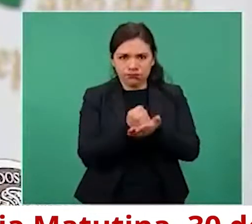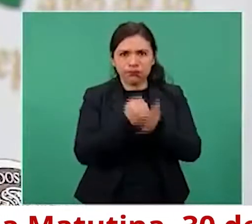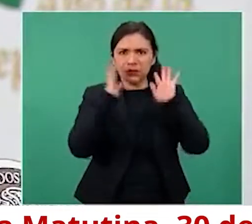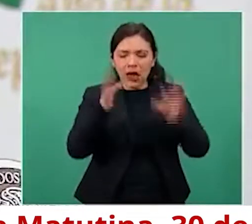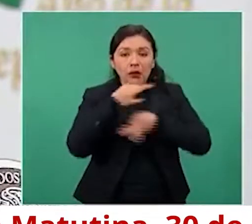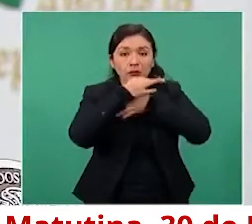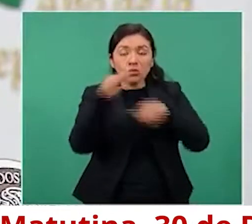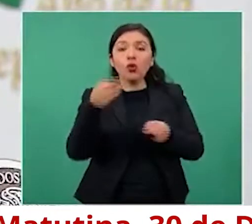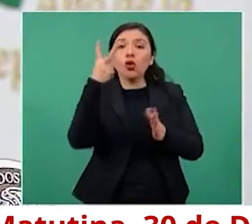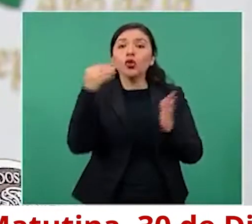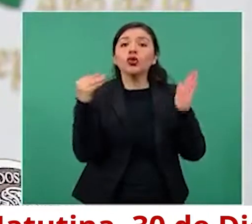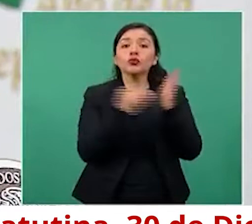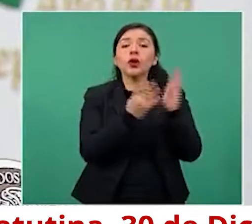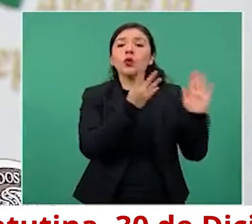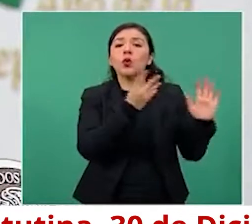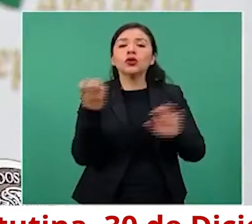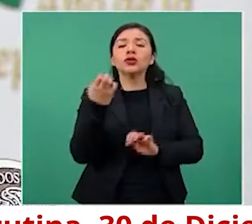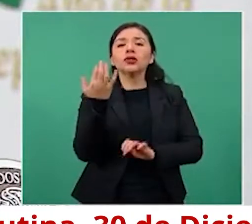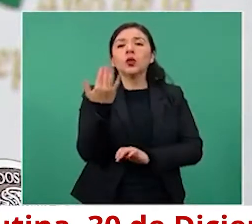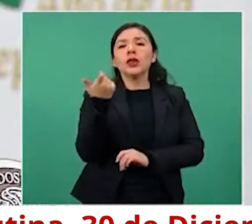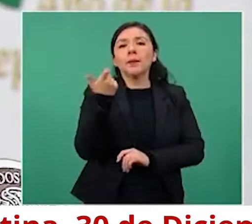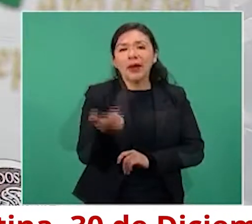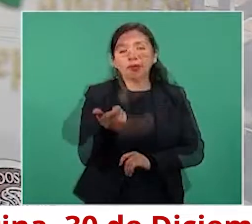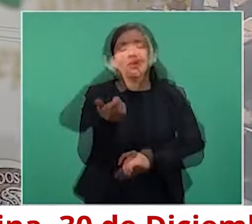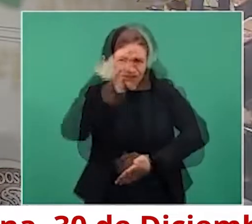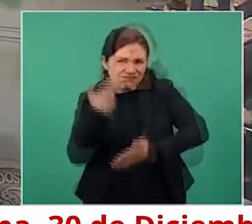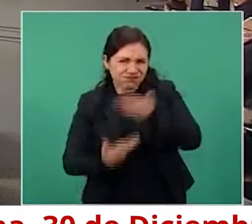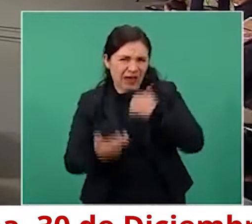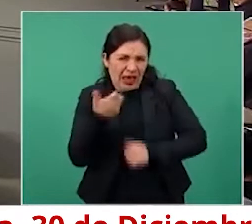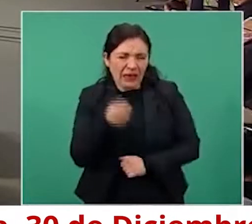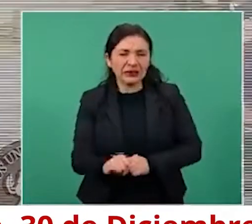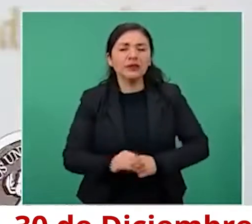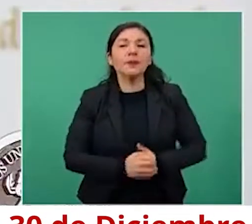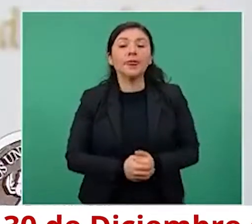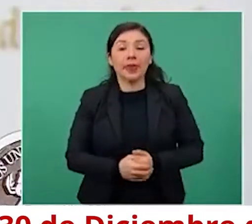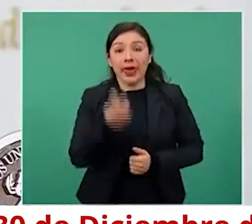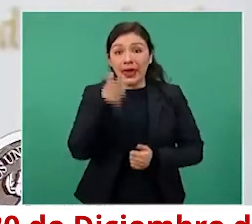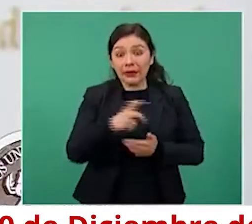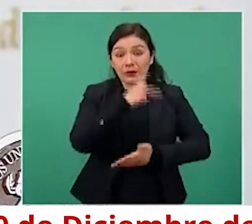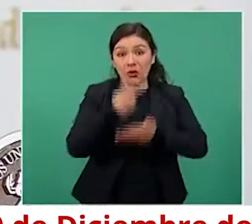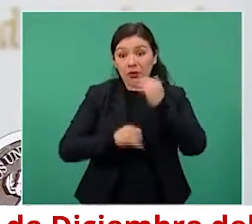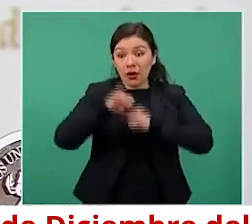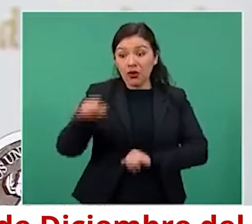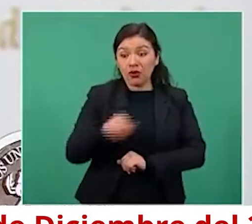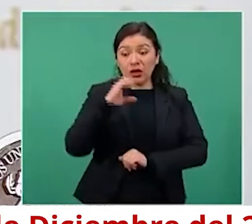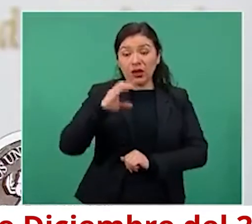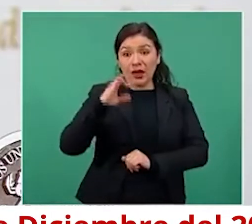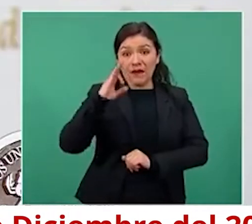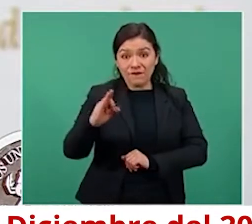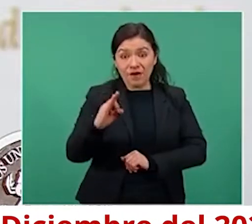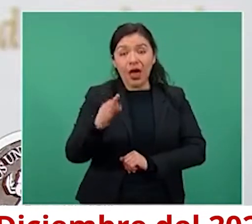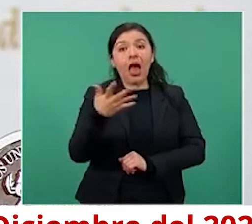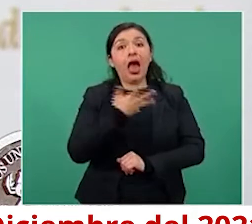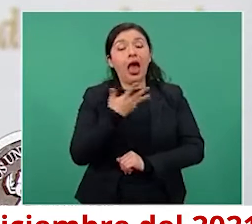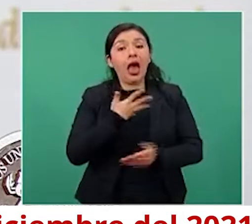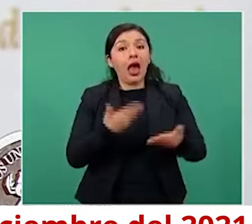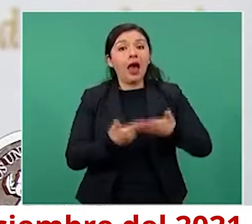de 2 mil 450 pesos mensuales. En el caso del programa Jóvenes Construyó en el Futuro, tenemos